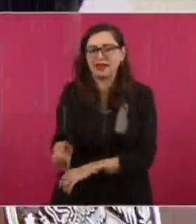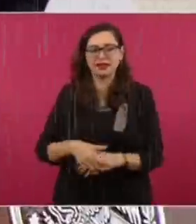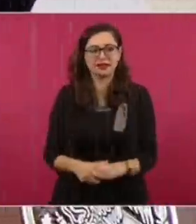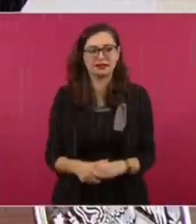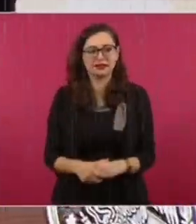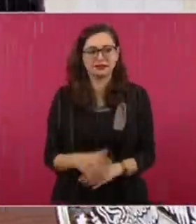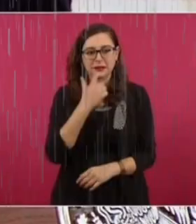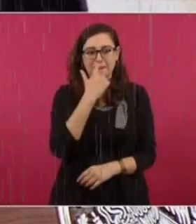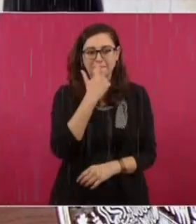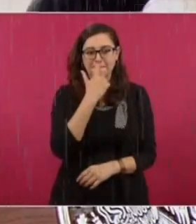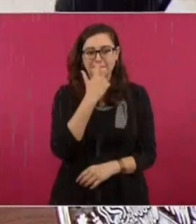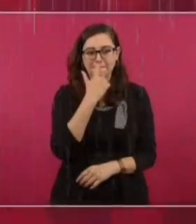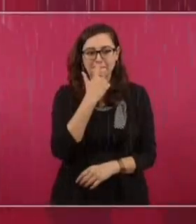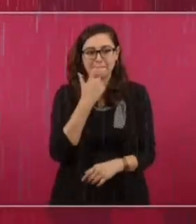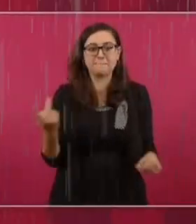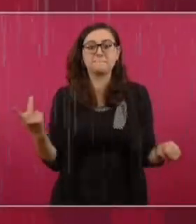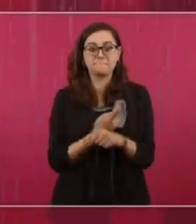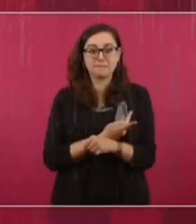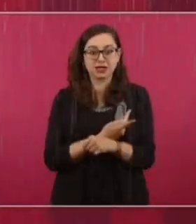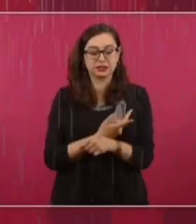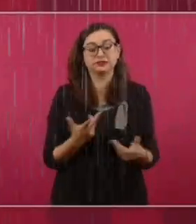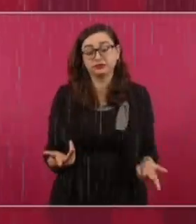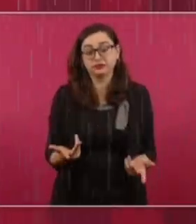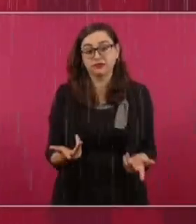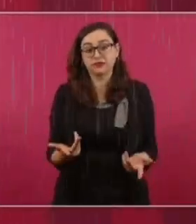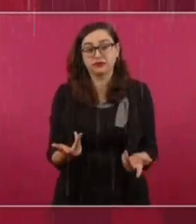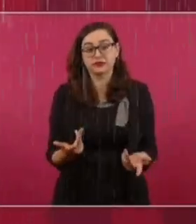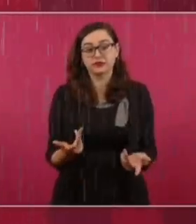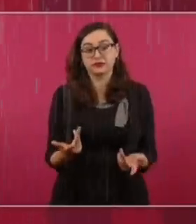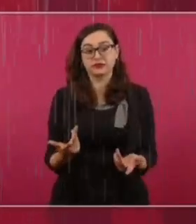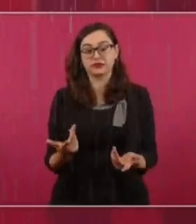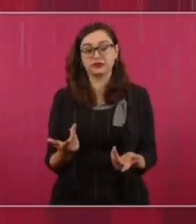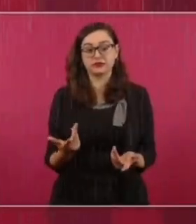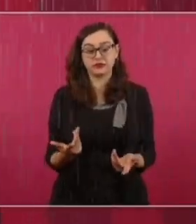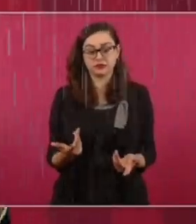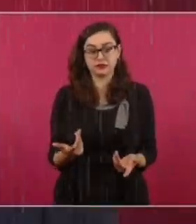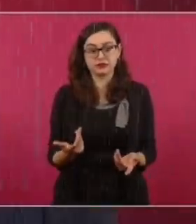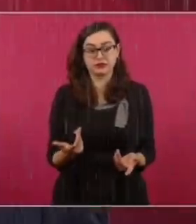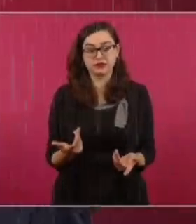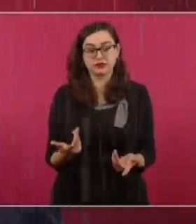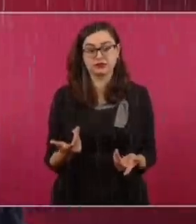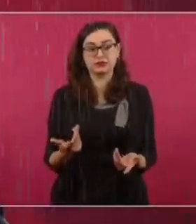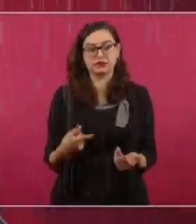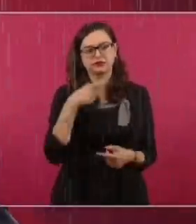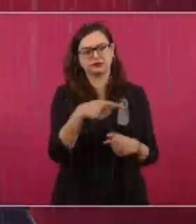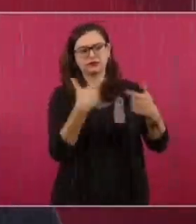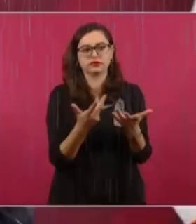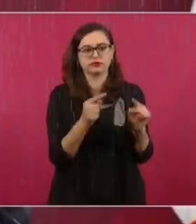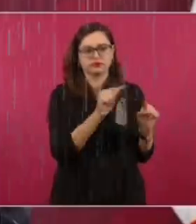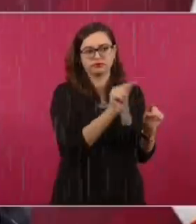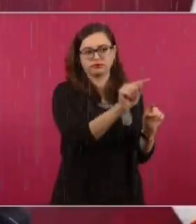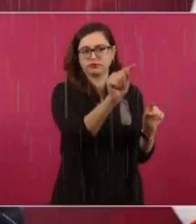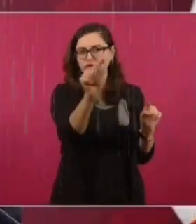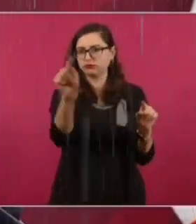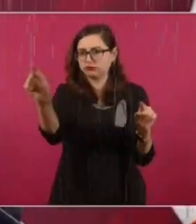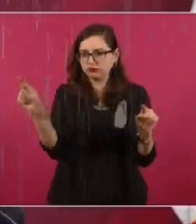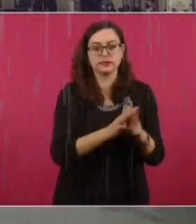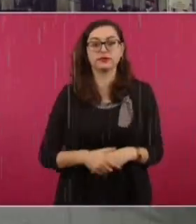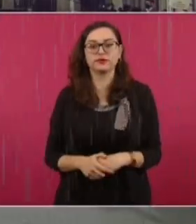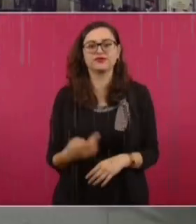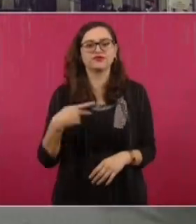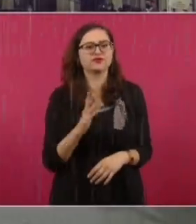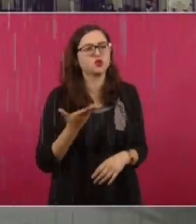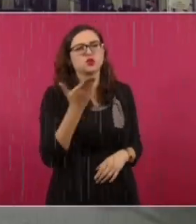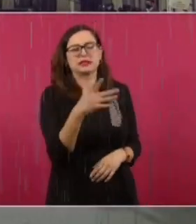era un combate a bandas de narcotráfico de manera selectiva.